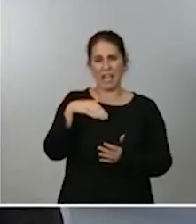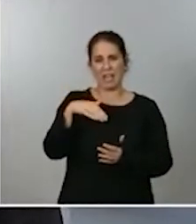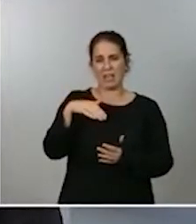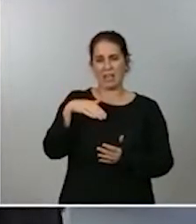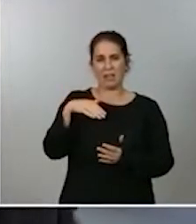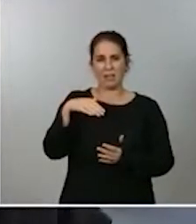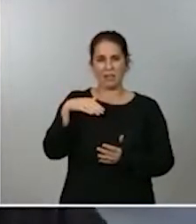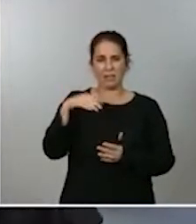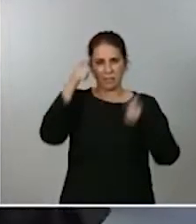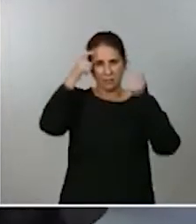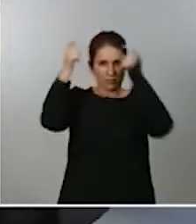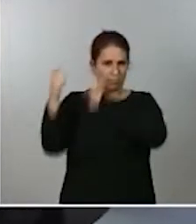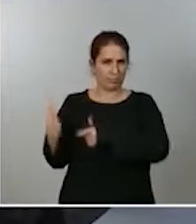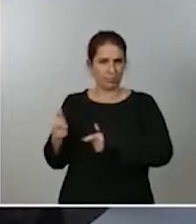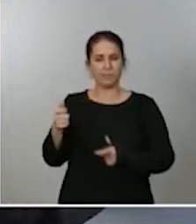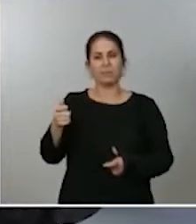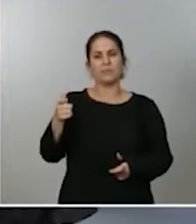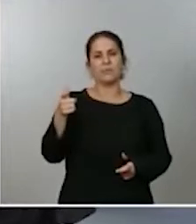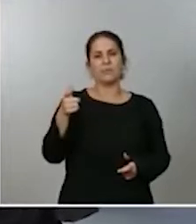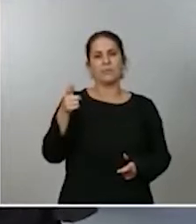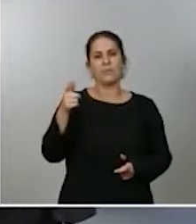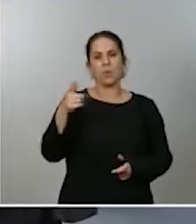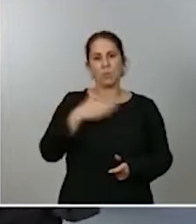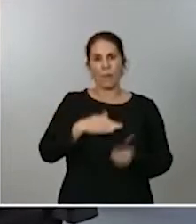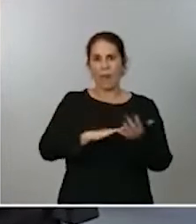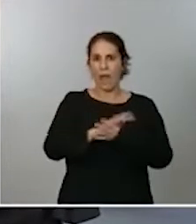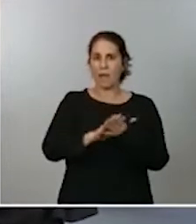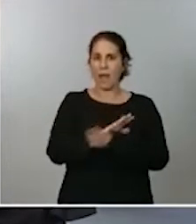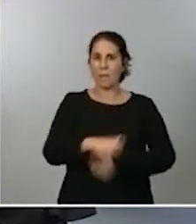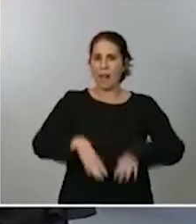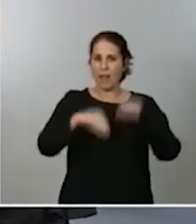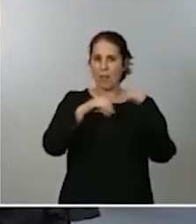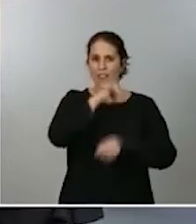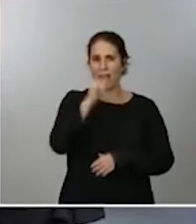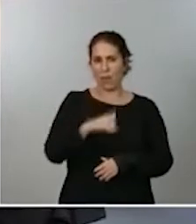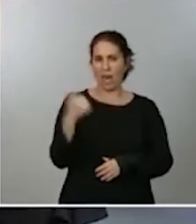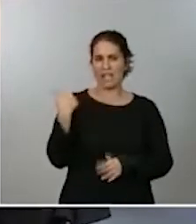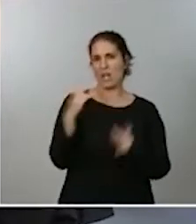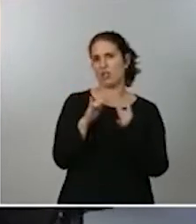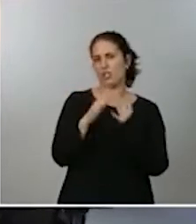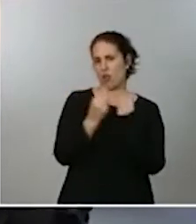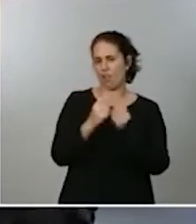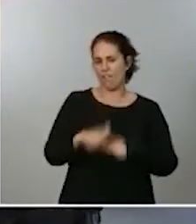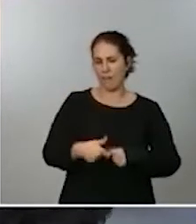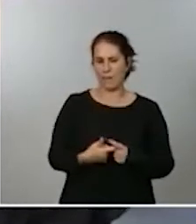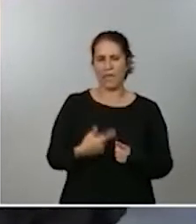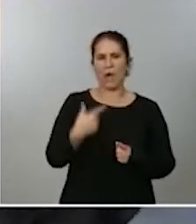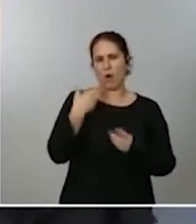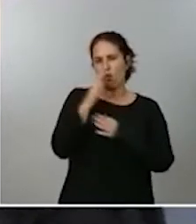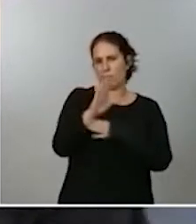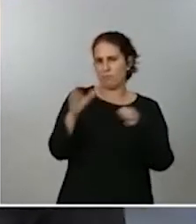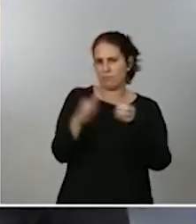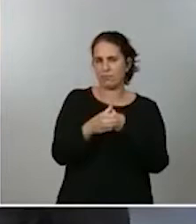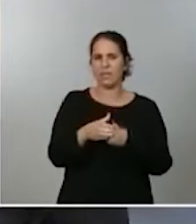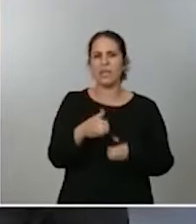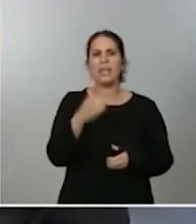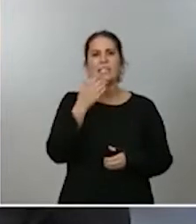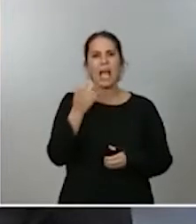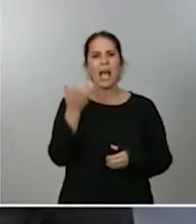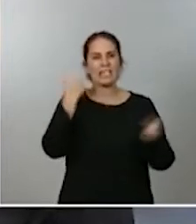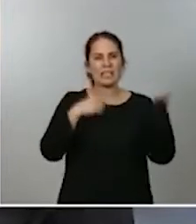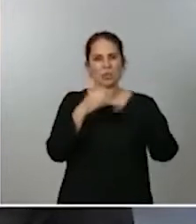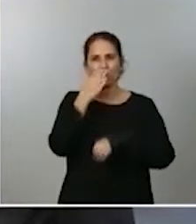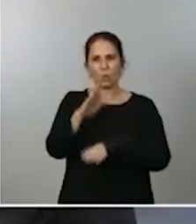con Zarzuela sobre este asunto, y si creen que, en todo caso, es una actitud ejemplarizante. Cuando se han pedido sacrificios a los